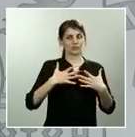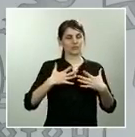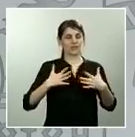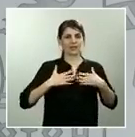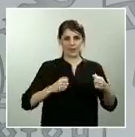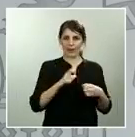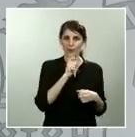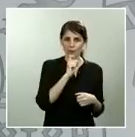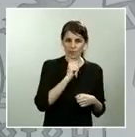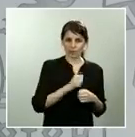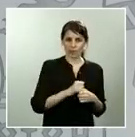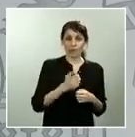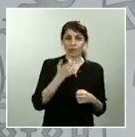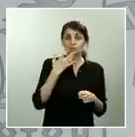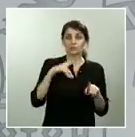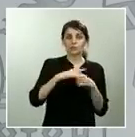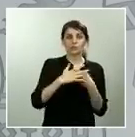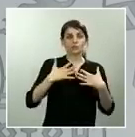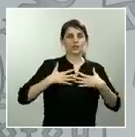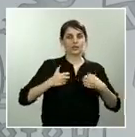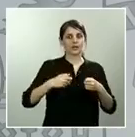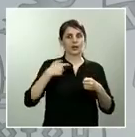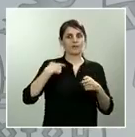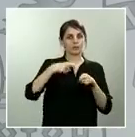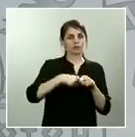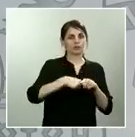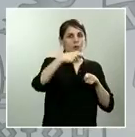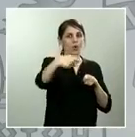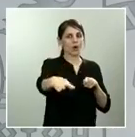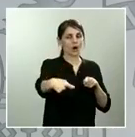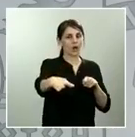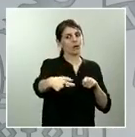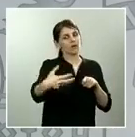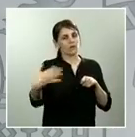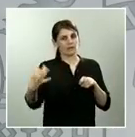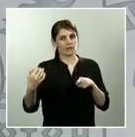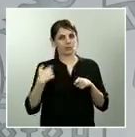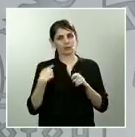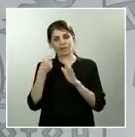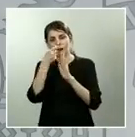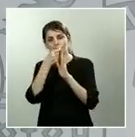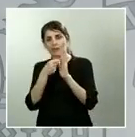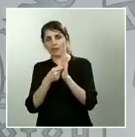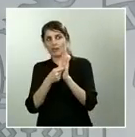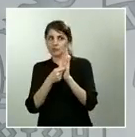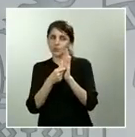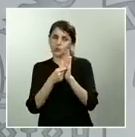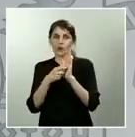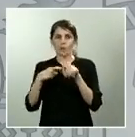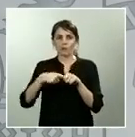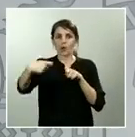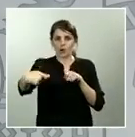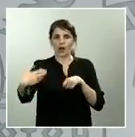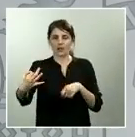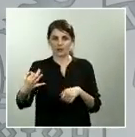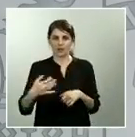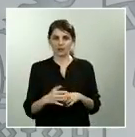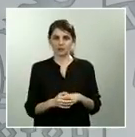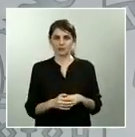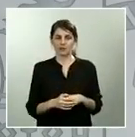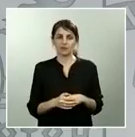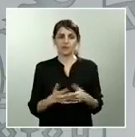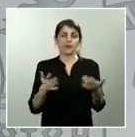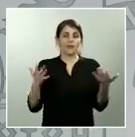alguno de los instrumentos que se han puesto en marcha pues también se tendrán que prolongar pero son cuestiones que estudiará el ejecutivo